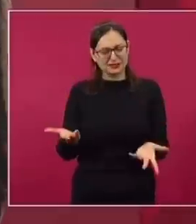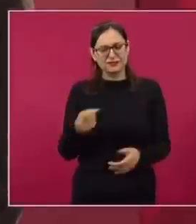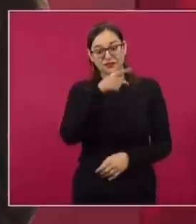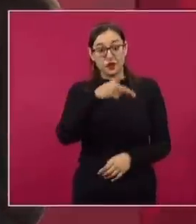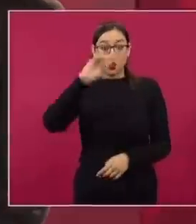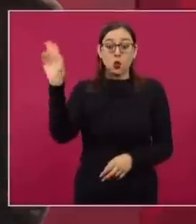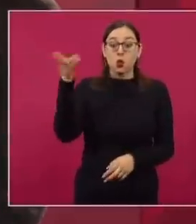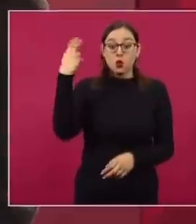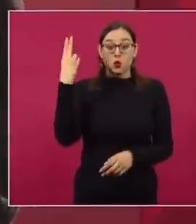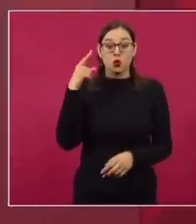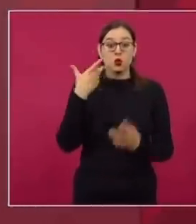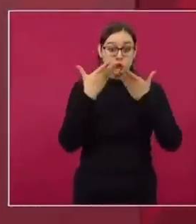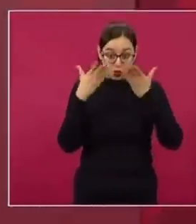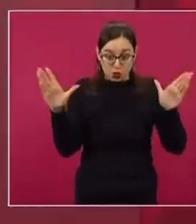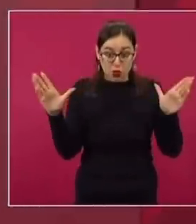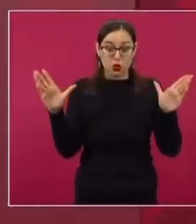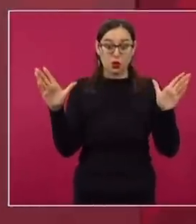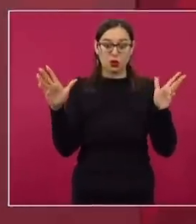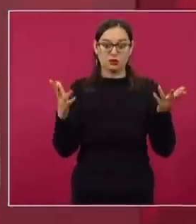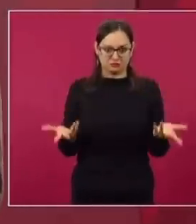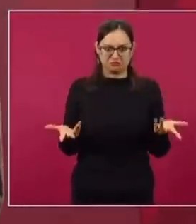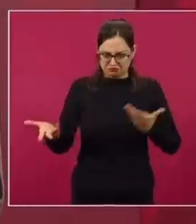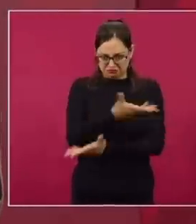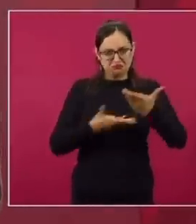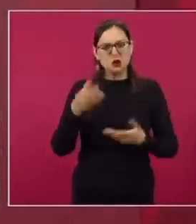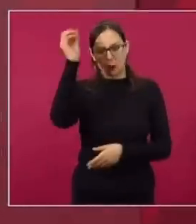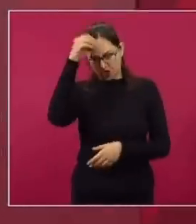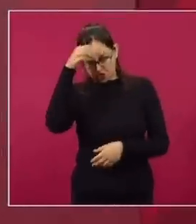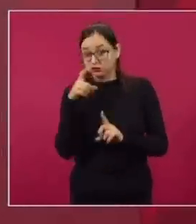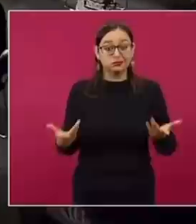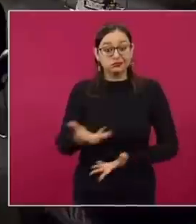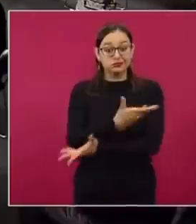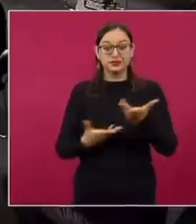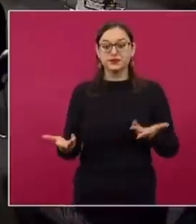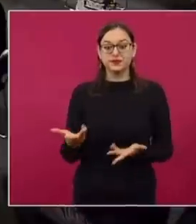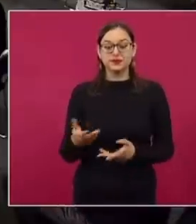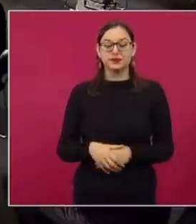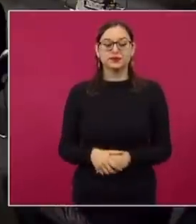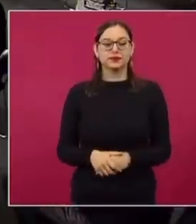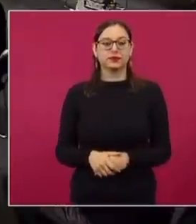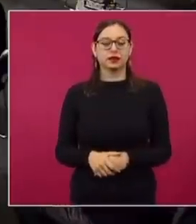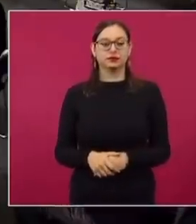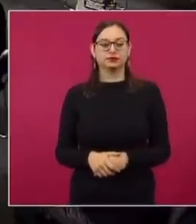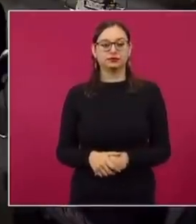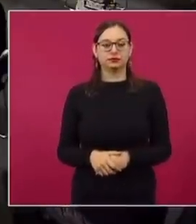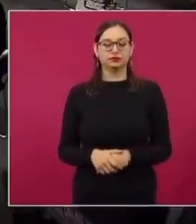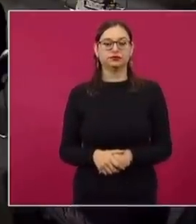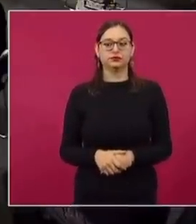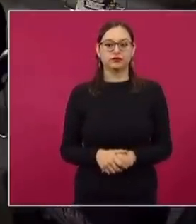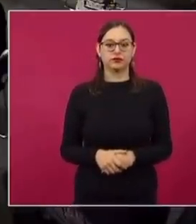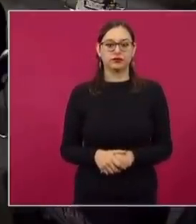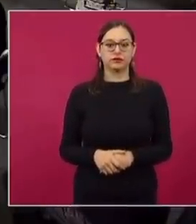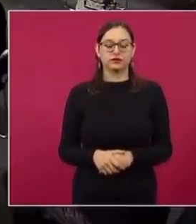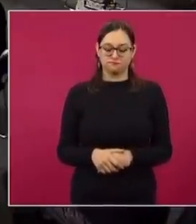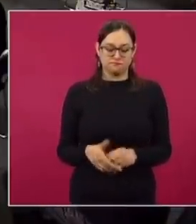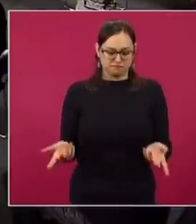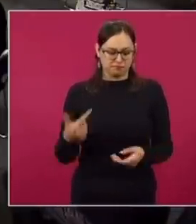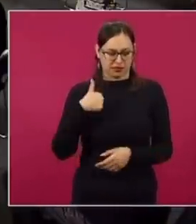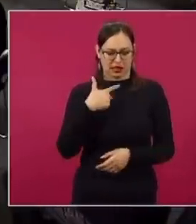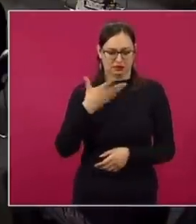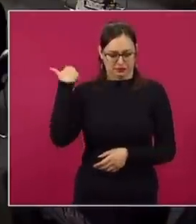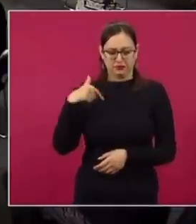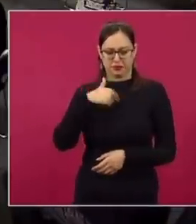abierto al testamento crítico. En una ocasión mi hijo Andrés estudiaba